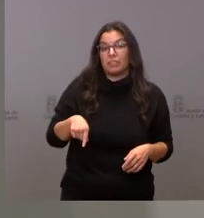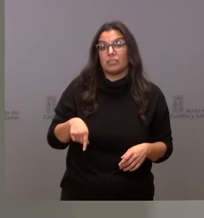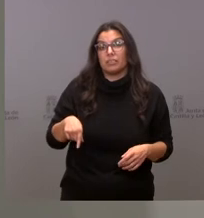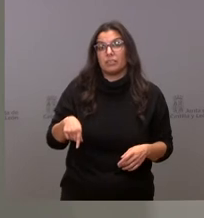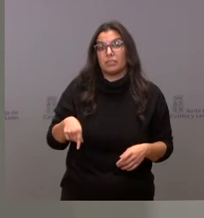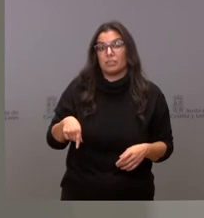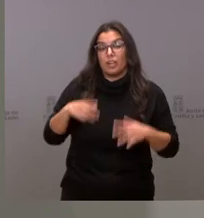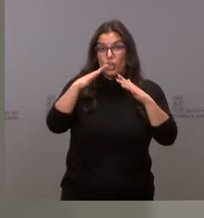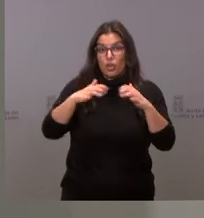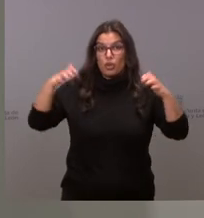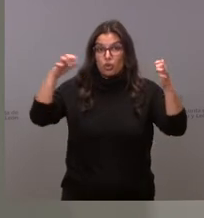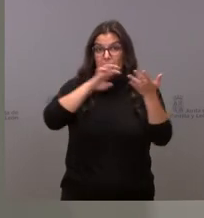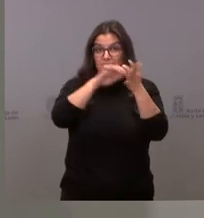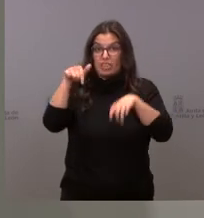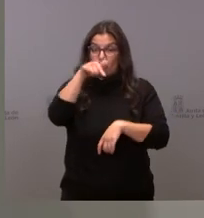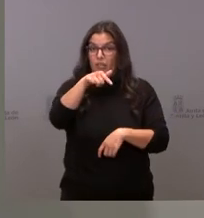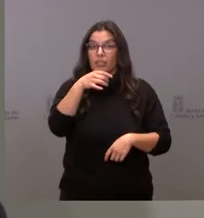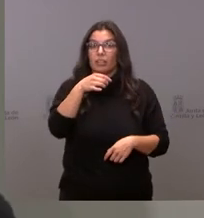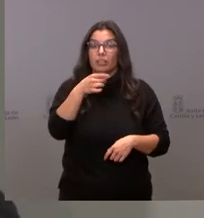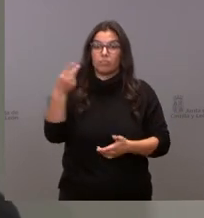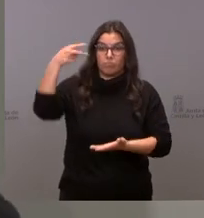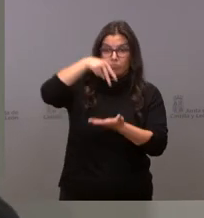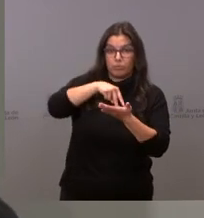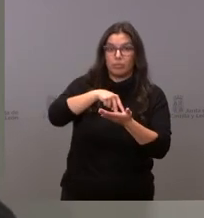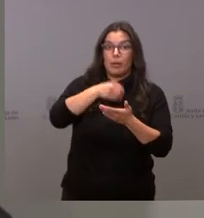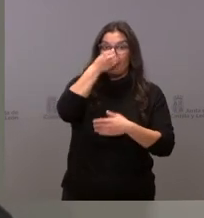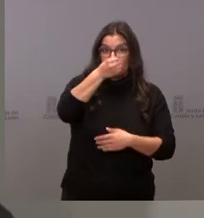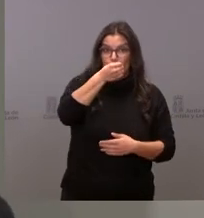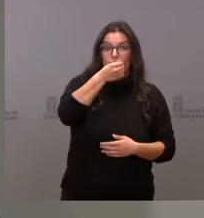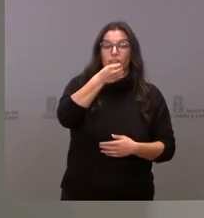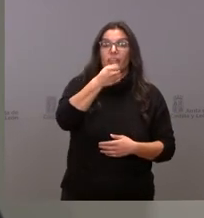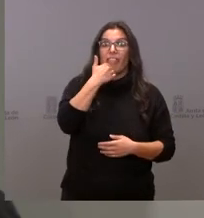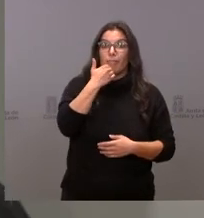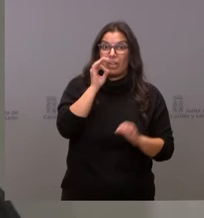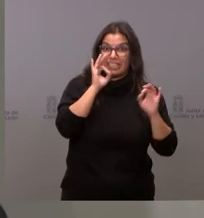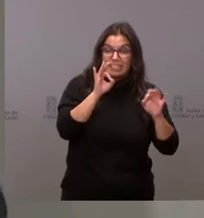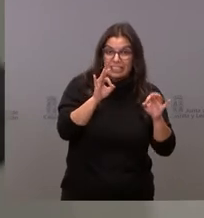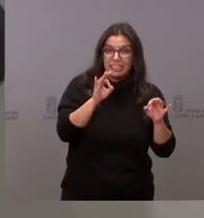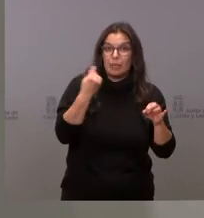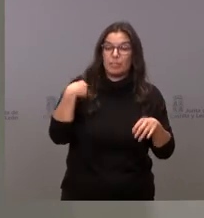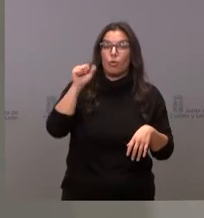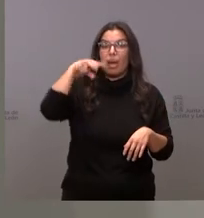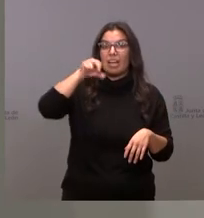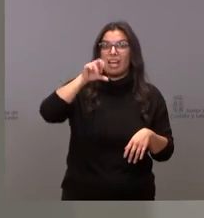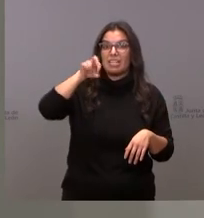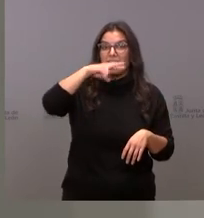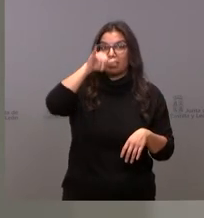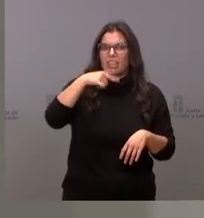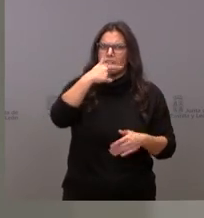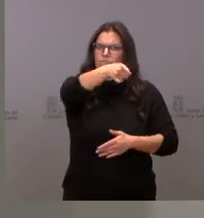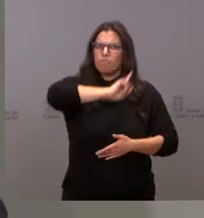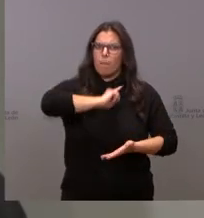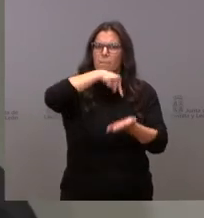en las Cortes de Castilla y León de los procuradores del Partido Socialista de Zamora en concreto de Ana Sánchez exigiéndonos a nosotros